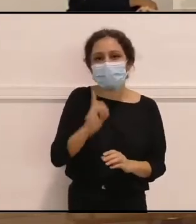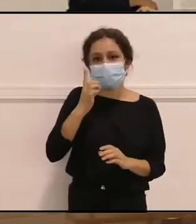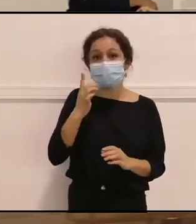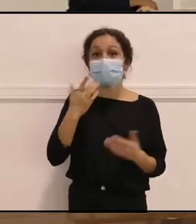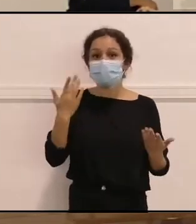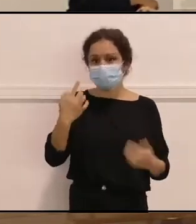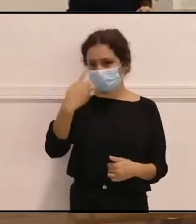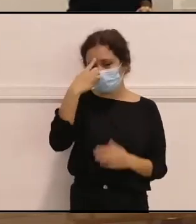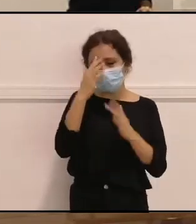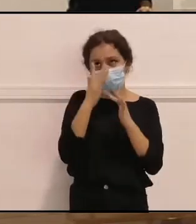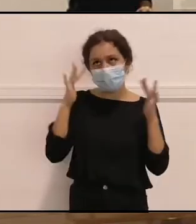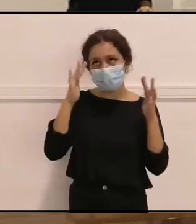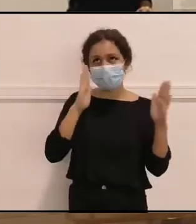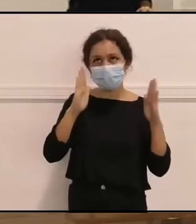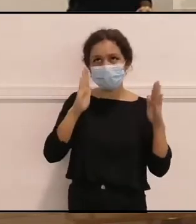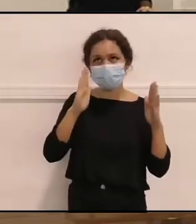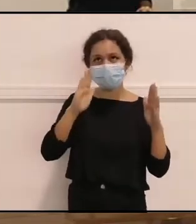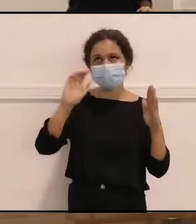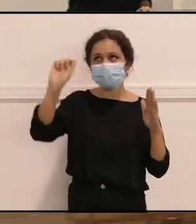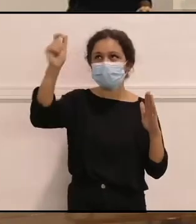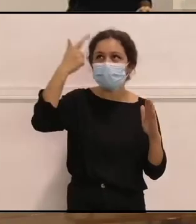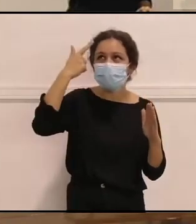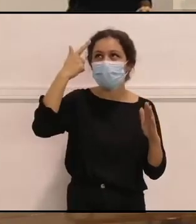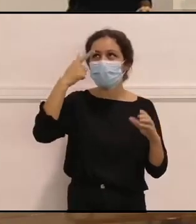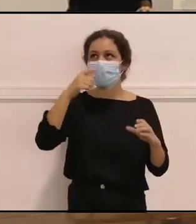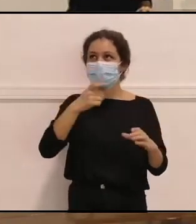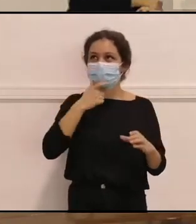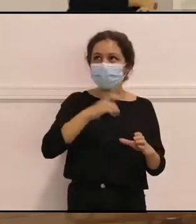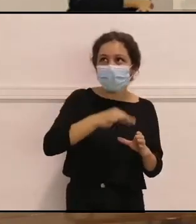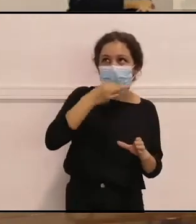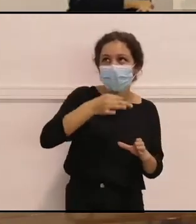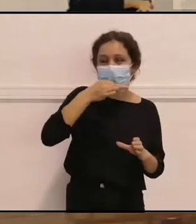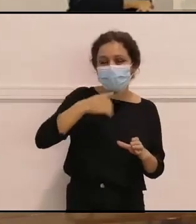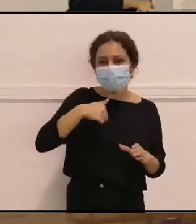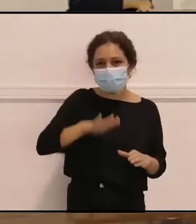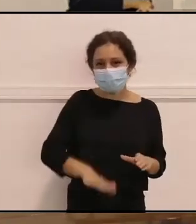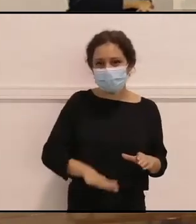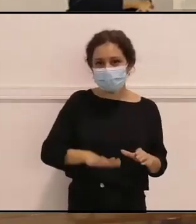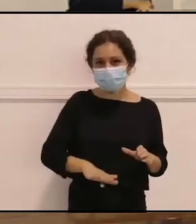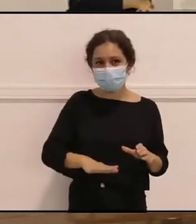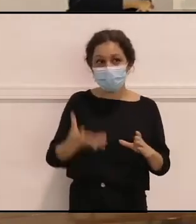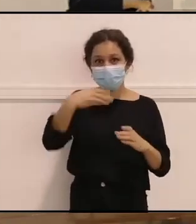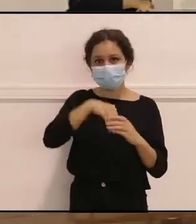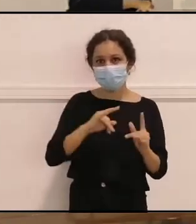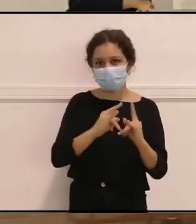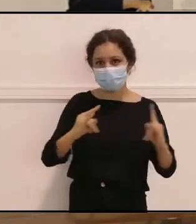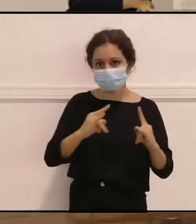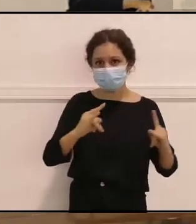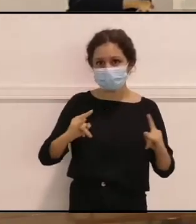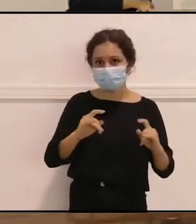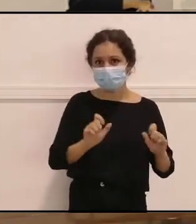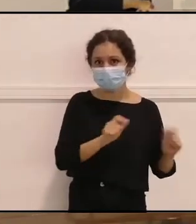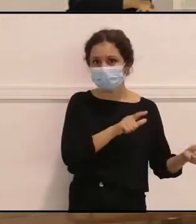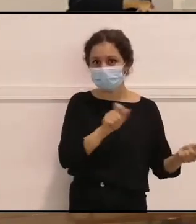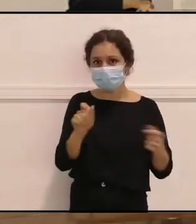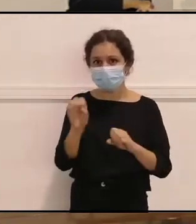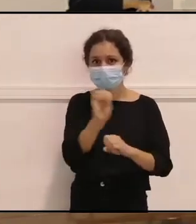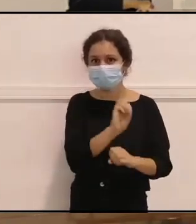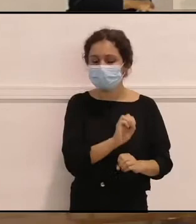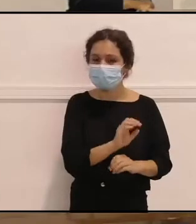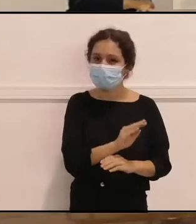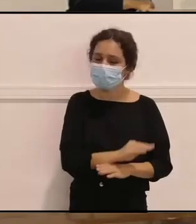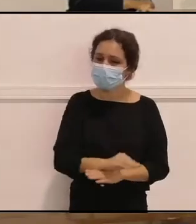dándome el sol y comiéndome un paquete de galletas en unos campamentos de refugiados en Tindúf, en Argelia, ¿no?